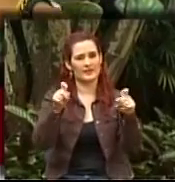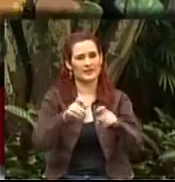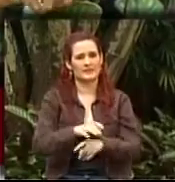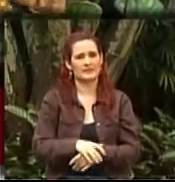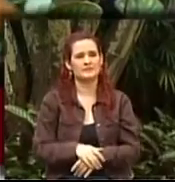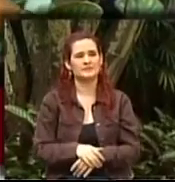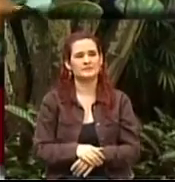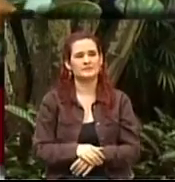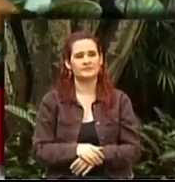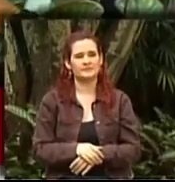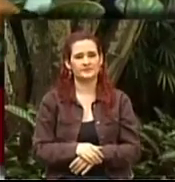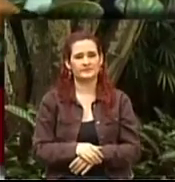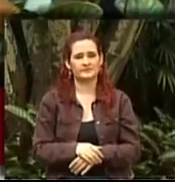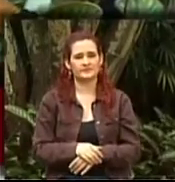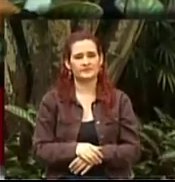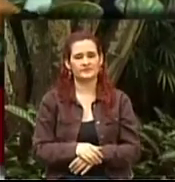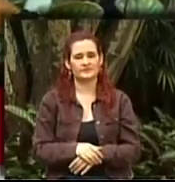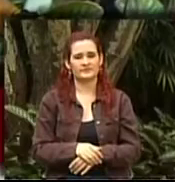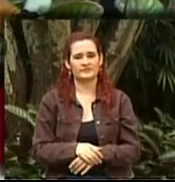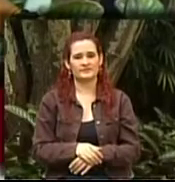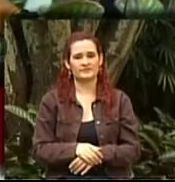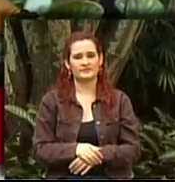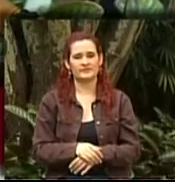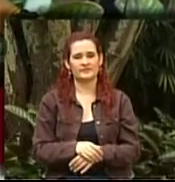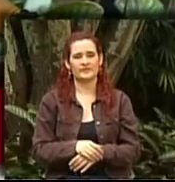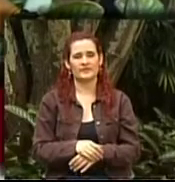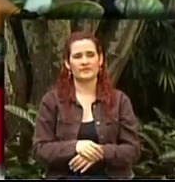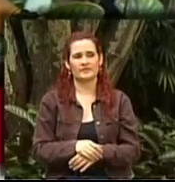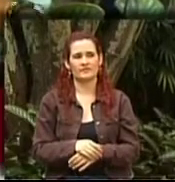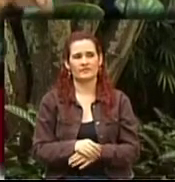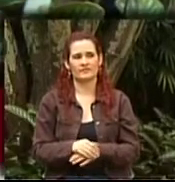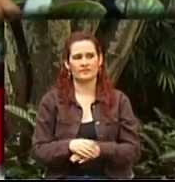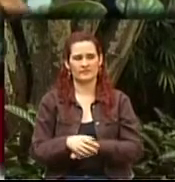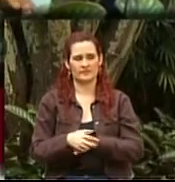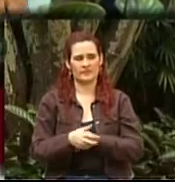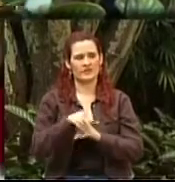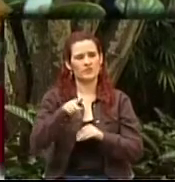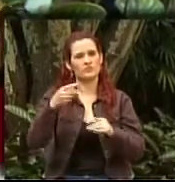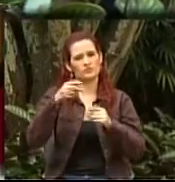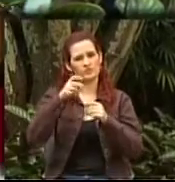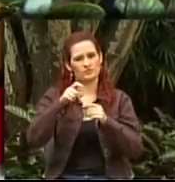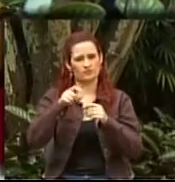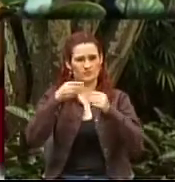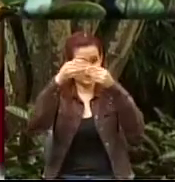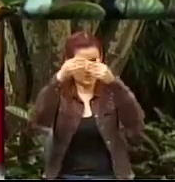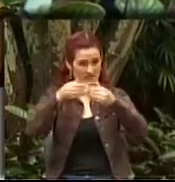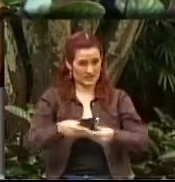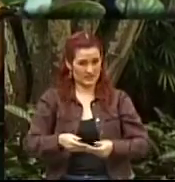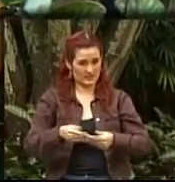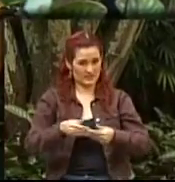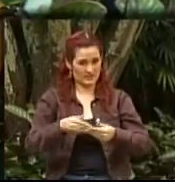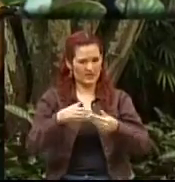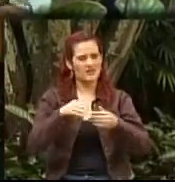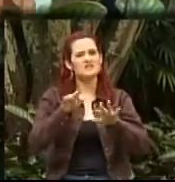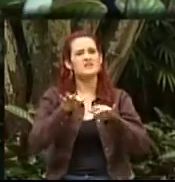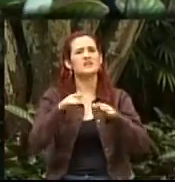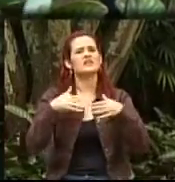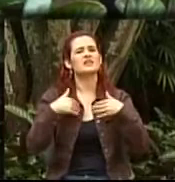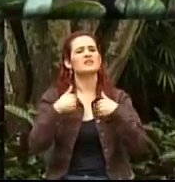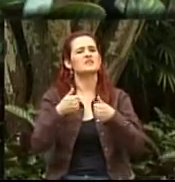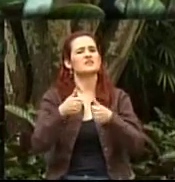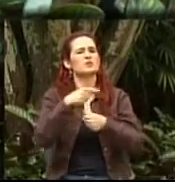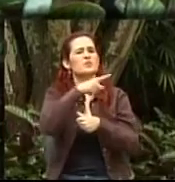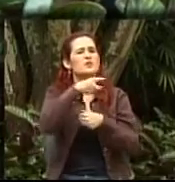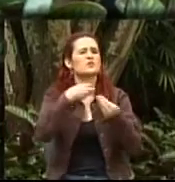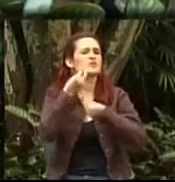televidentes, de la visión que tiene del tema discapacidad la Secretaría de Salud de Medellín y